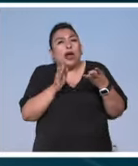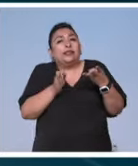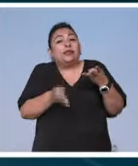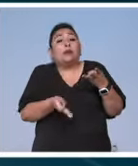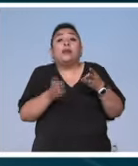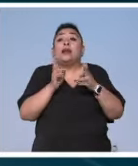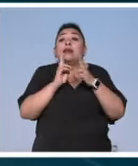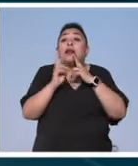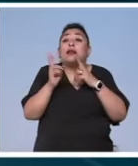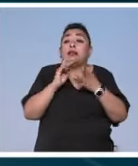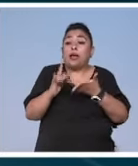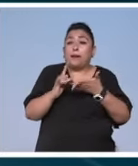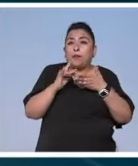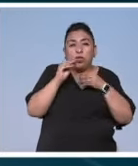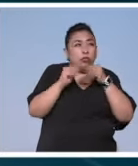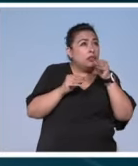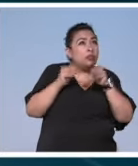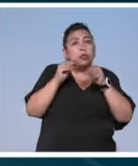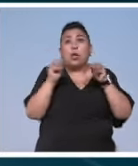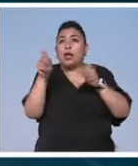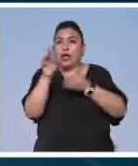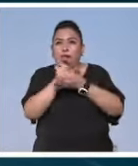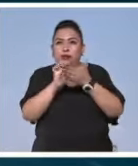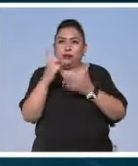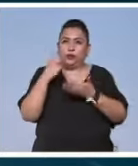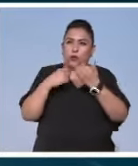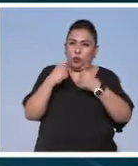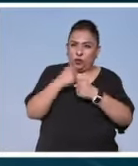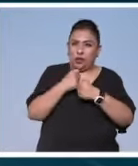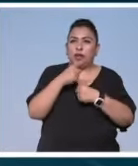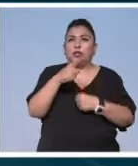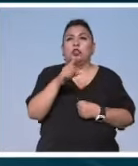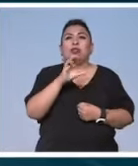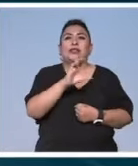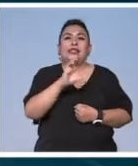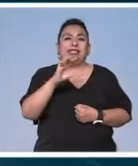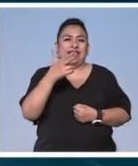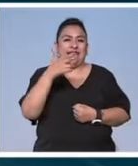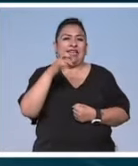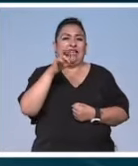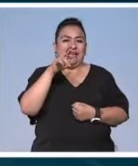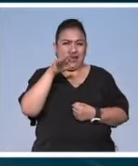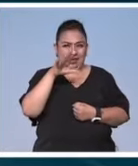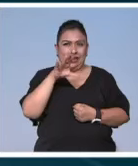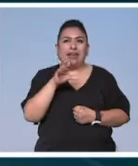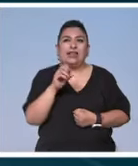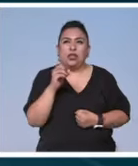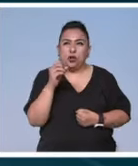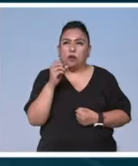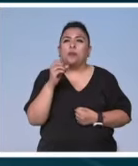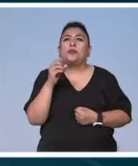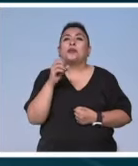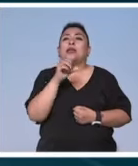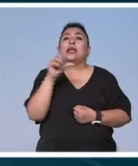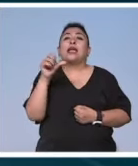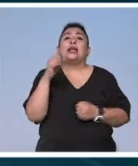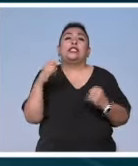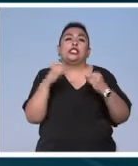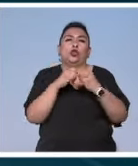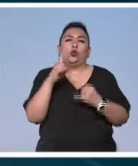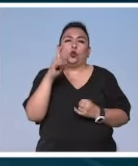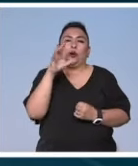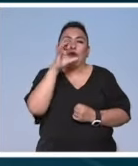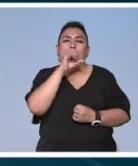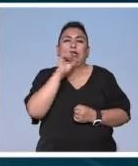se apoya en la construcción de la escenografía. El año pasado el Centro Cultural Helénico justo al Instituto Cultural de Aguascalientes